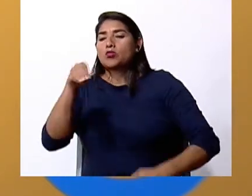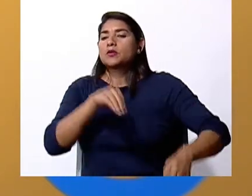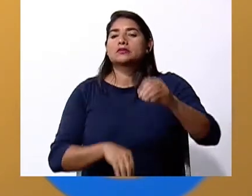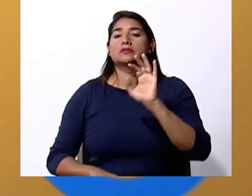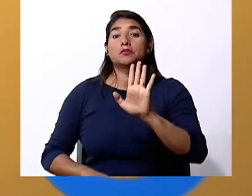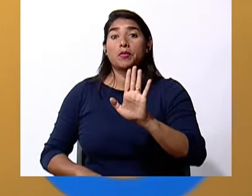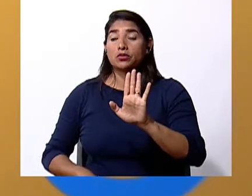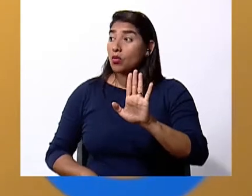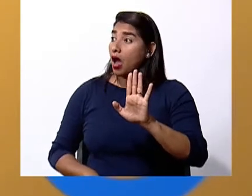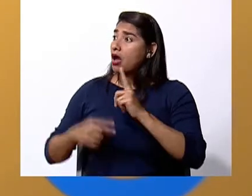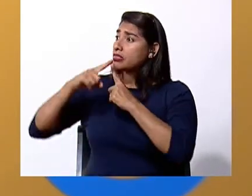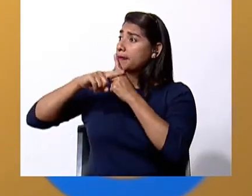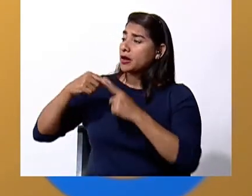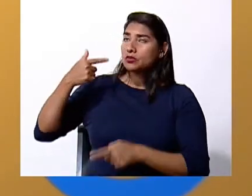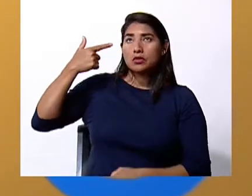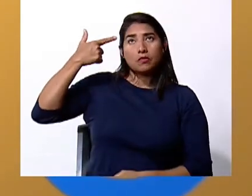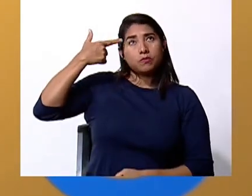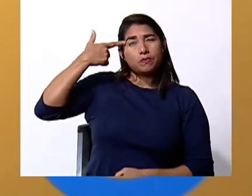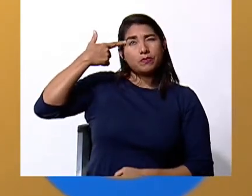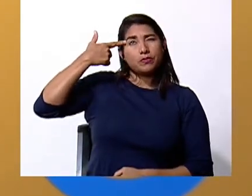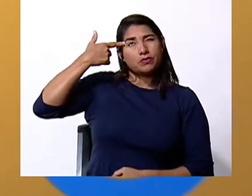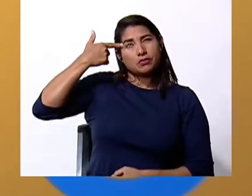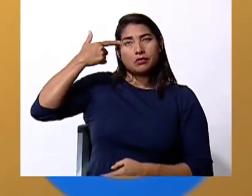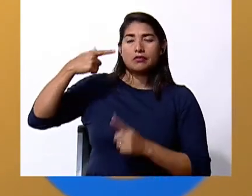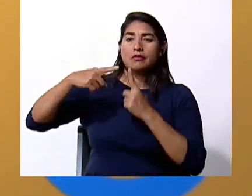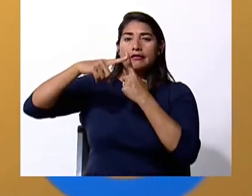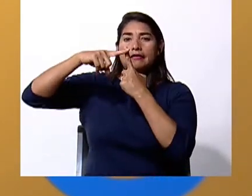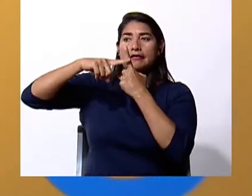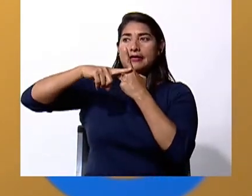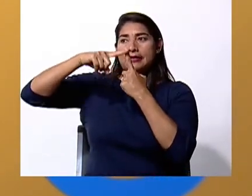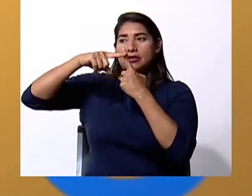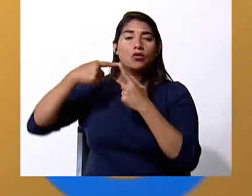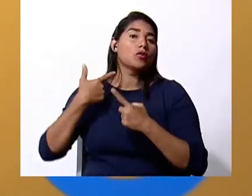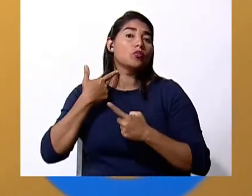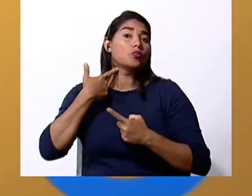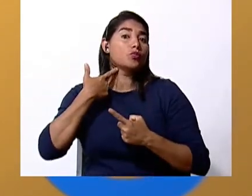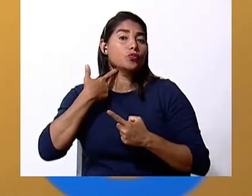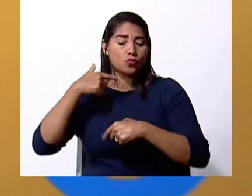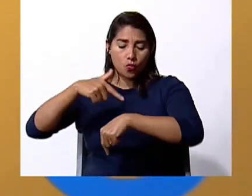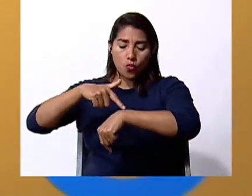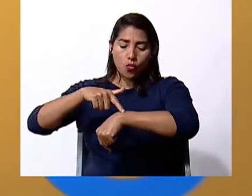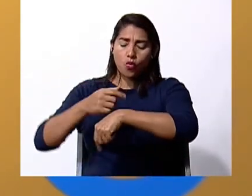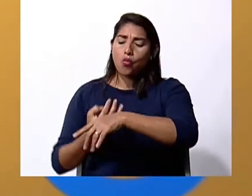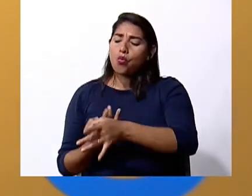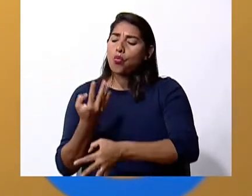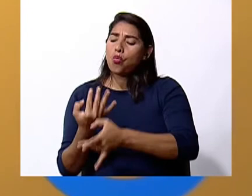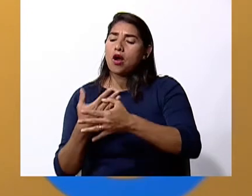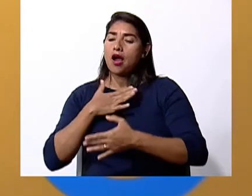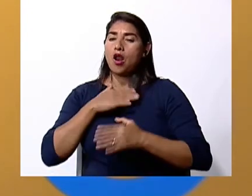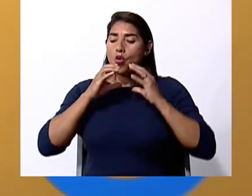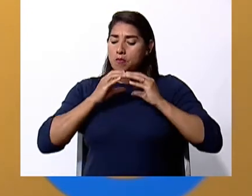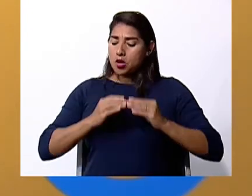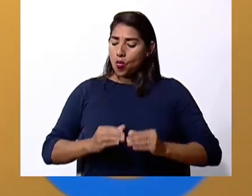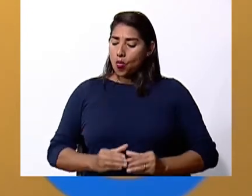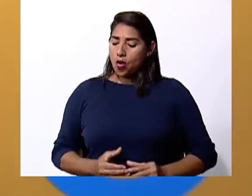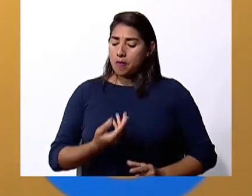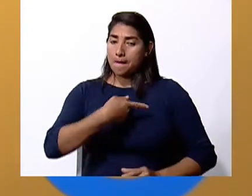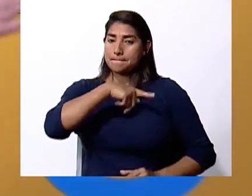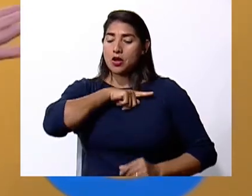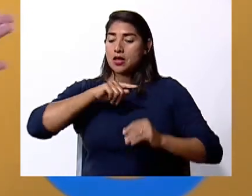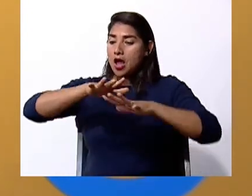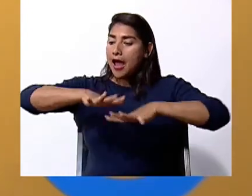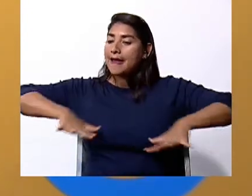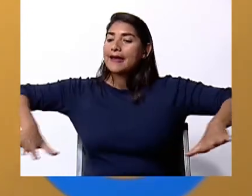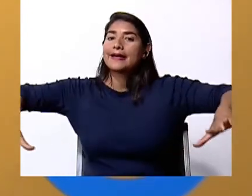nos dicen para tomarle la temperatura ¿verdad? Porque la temperatura es eso es el calor tanto personal como el